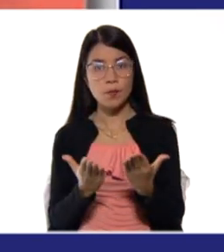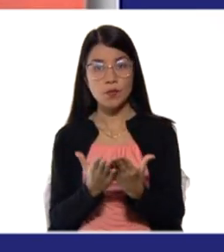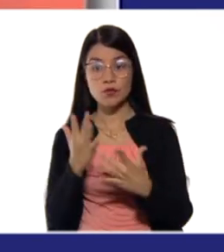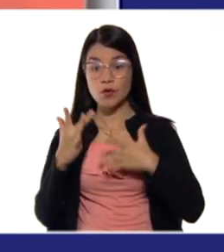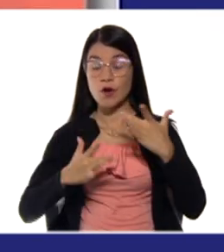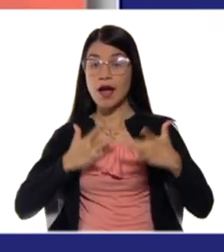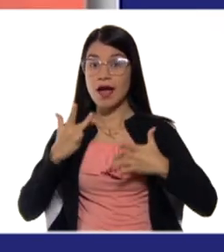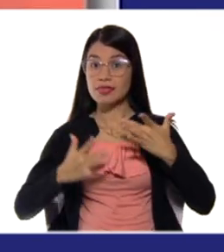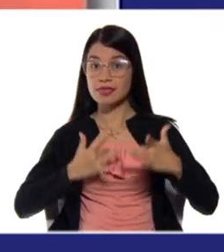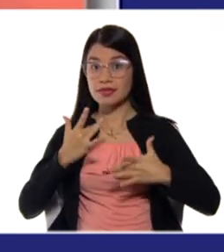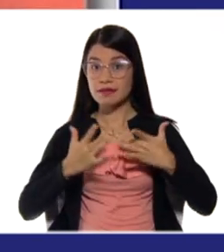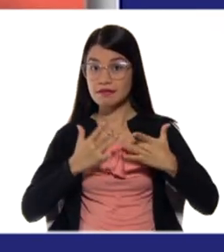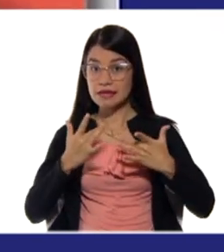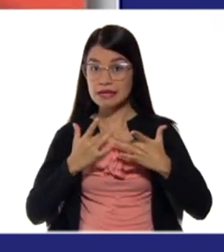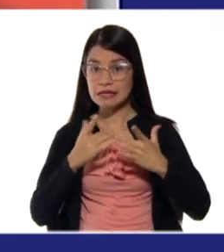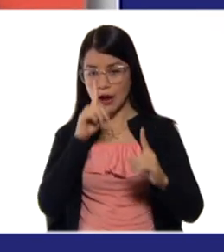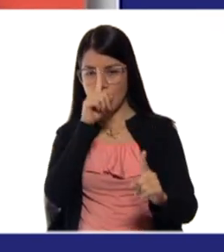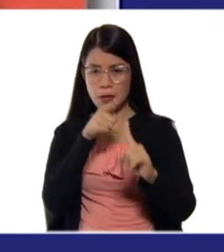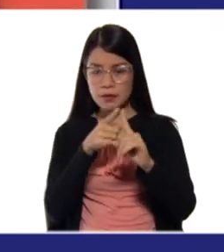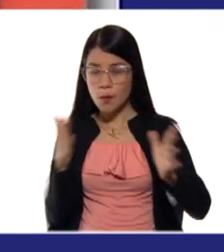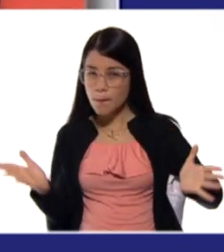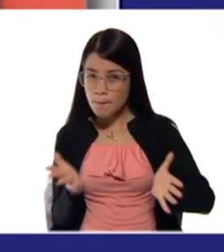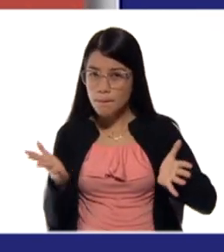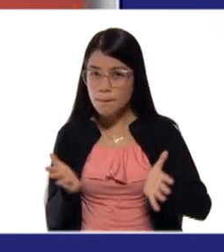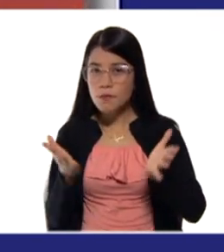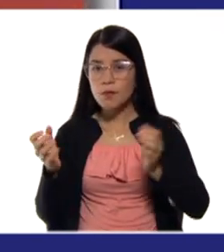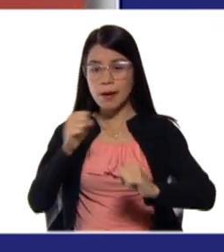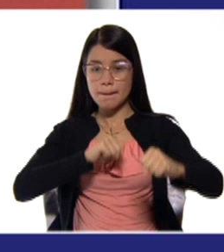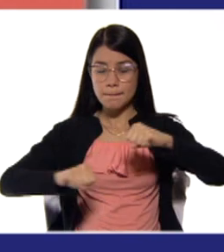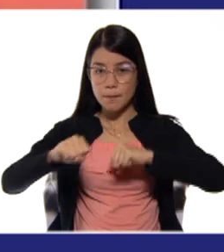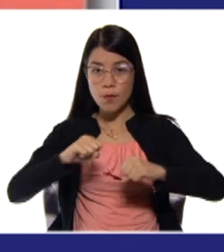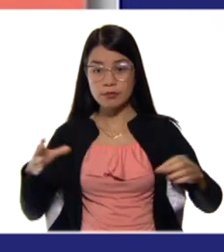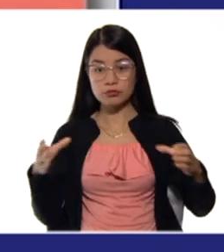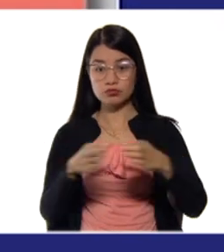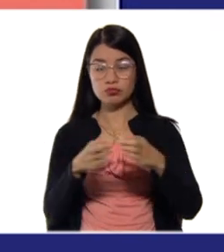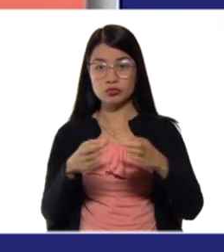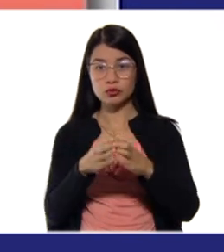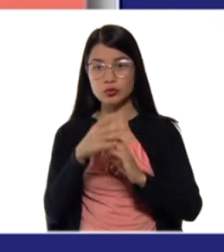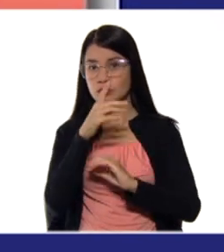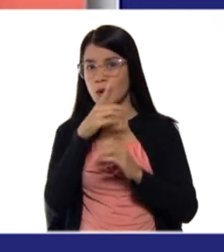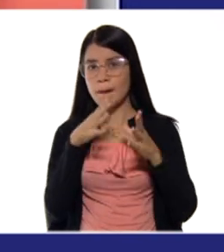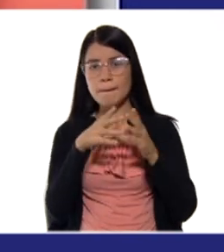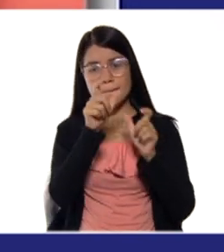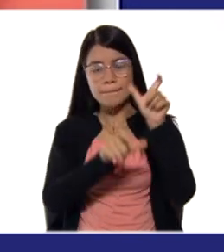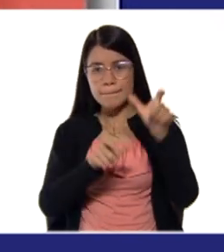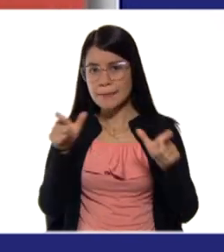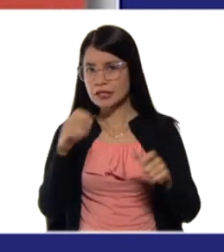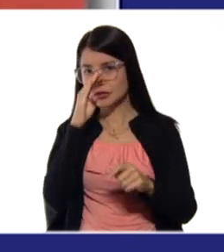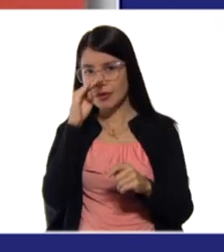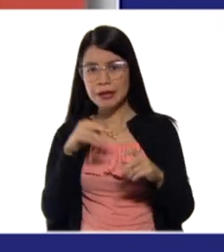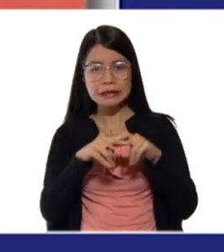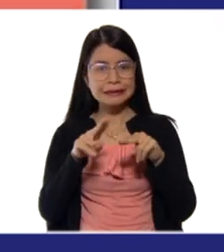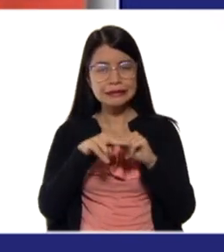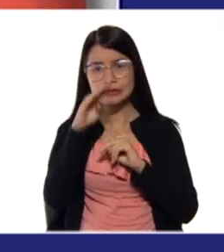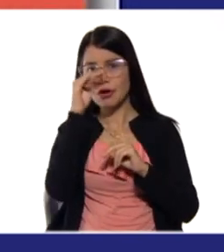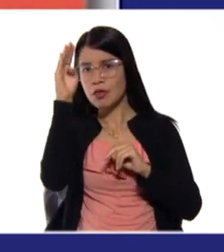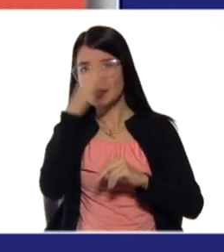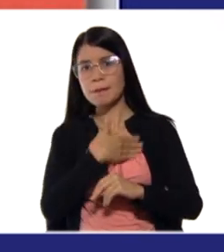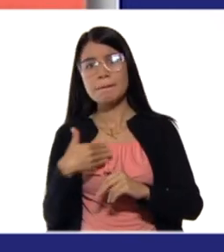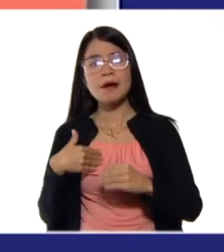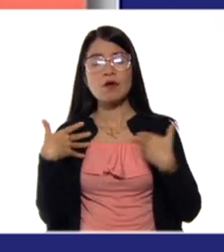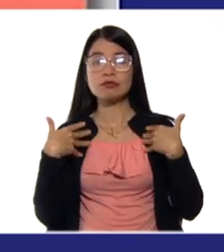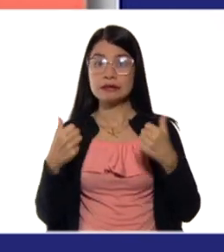actividades que buscan promover el movimiento en todas las edades y diferentes espacios para mejorar la salud.